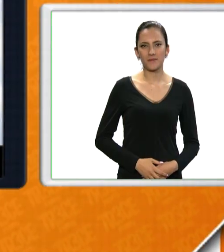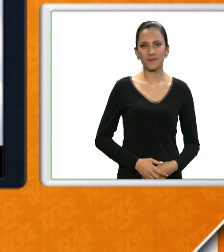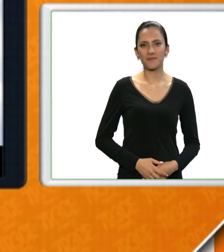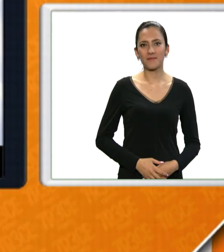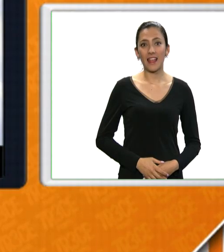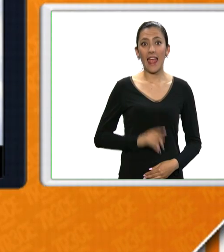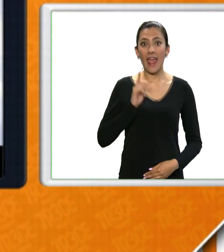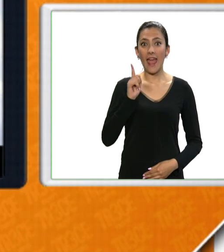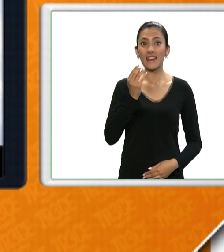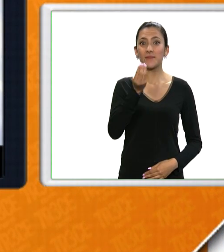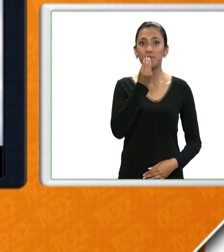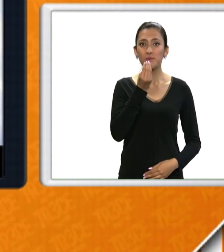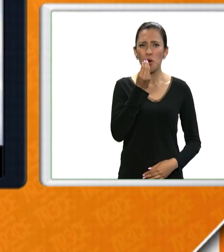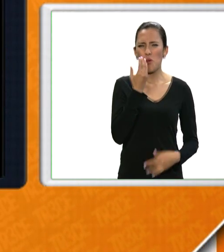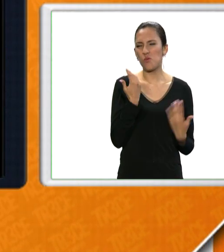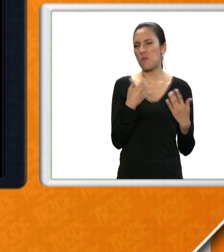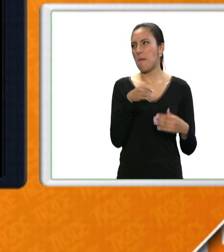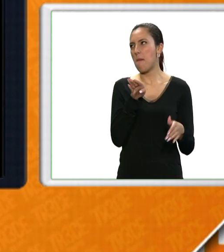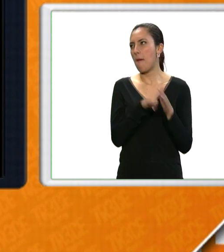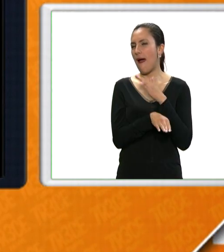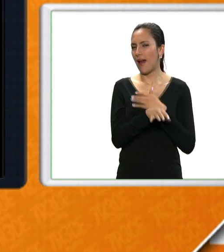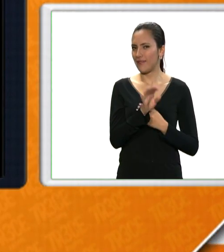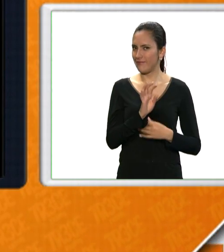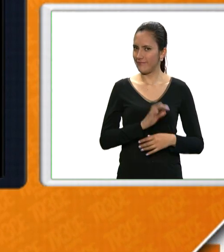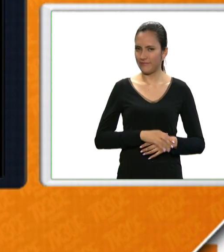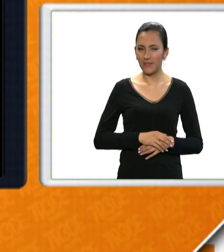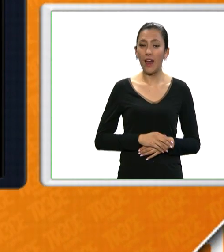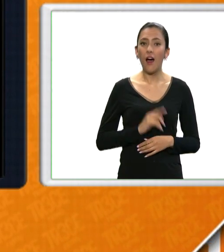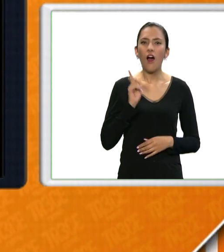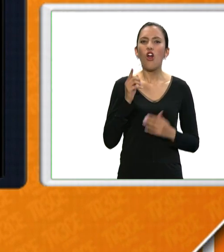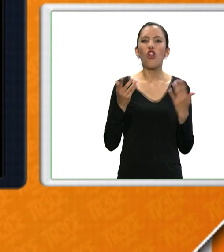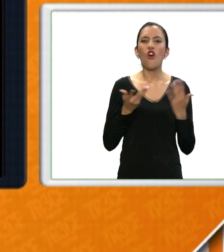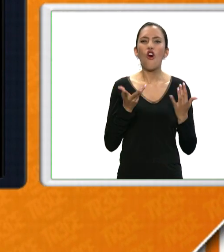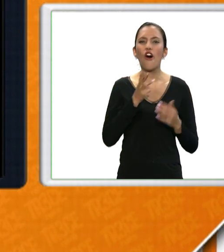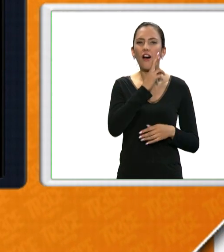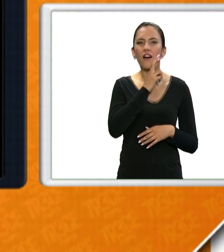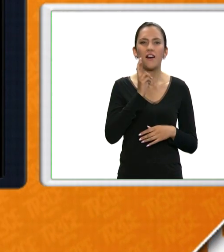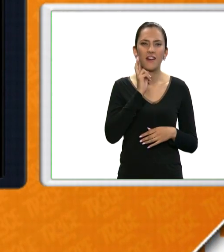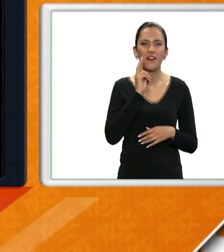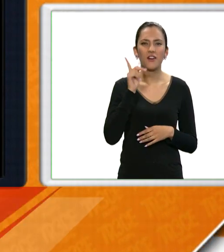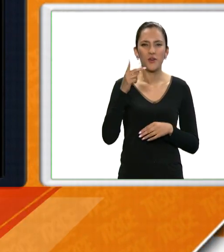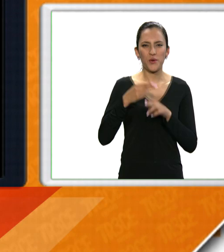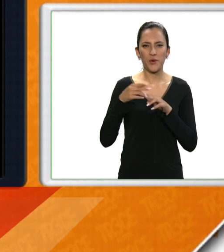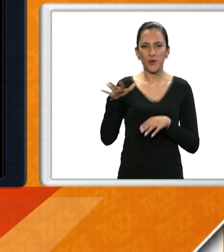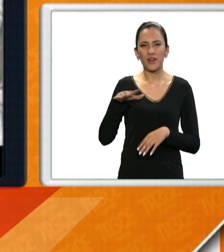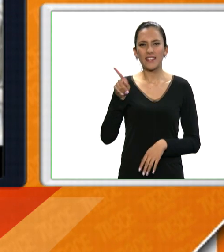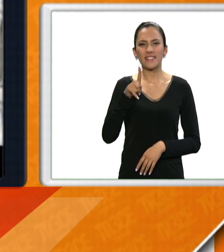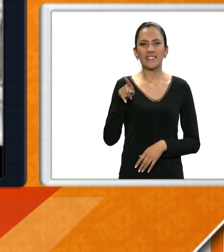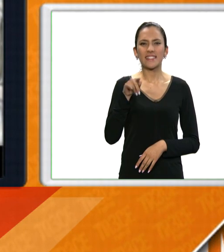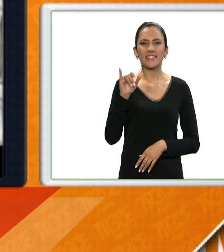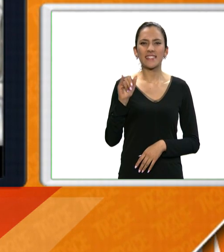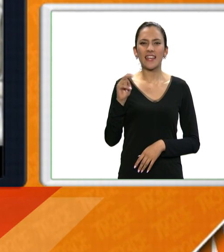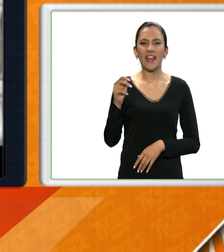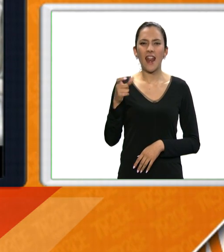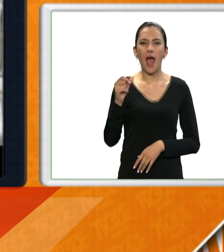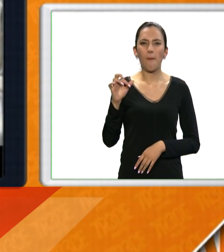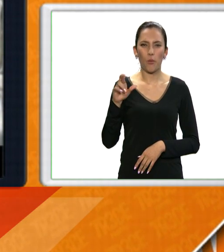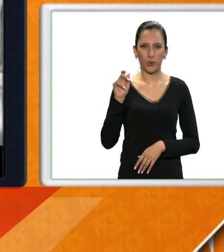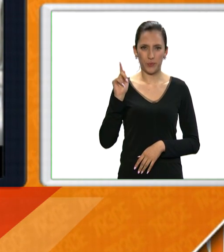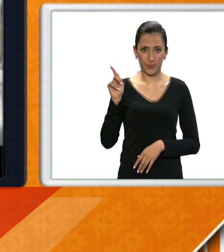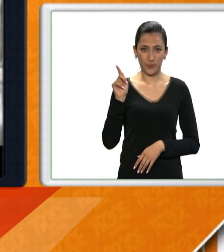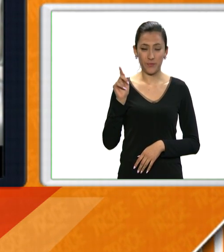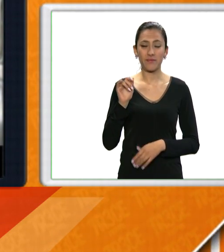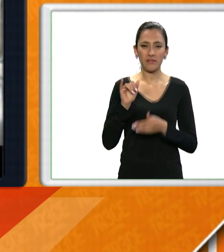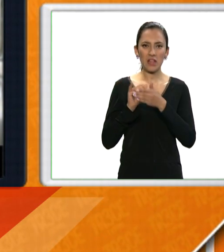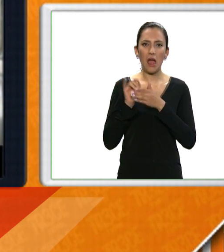Esta cena así de baratica se servirá en un restaurante en Singapur. En este restaurante en